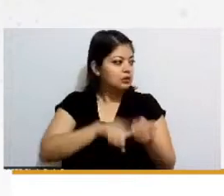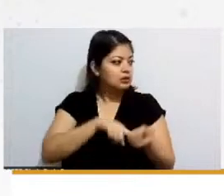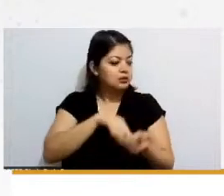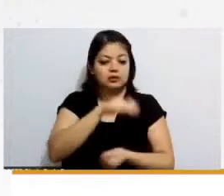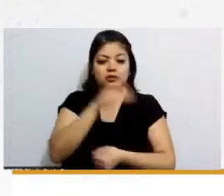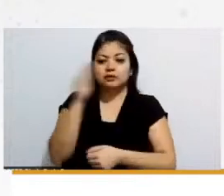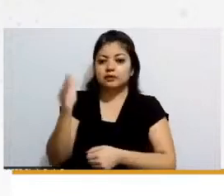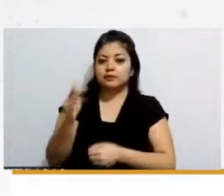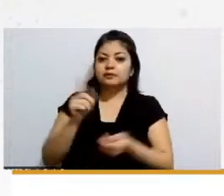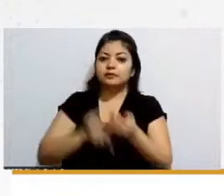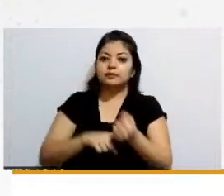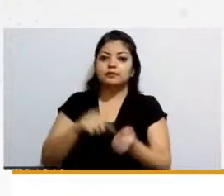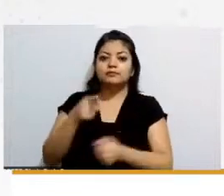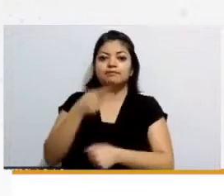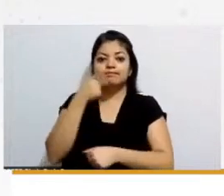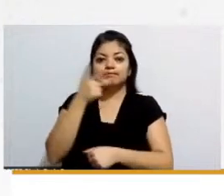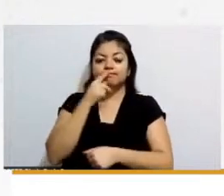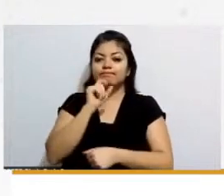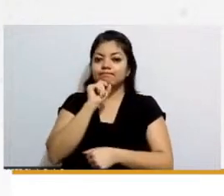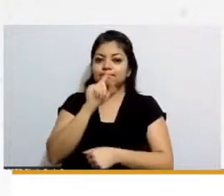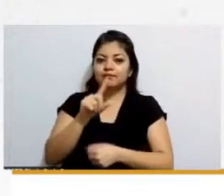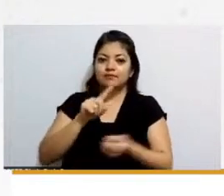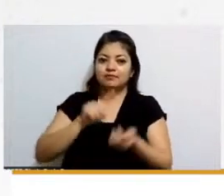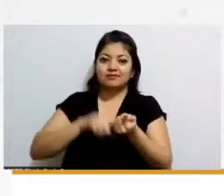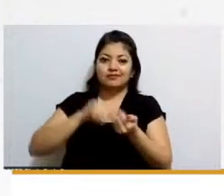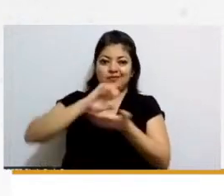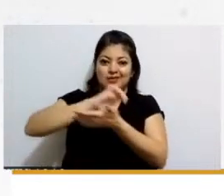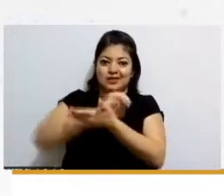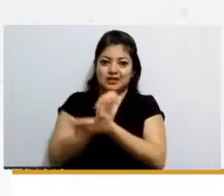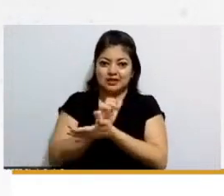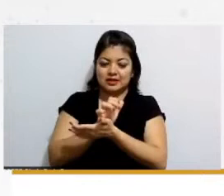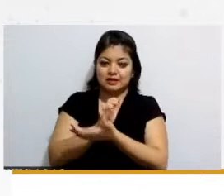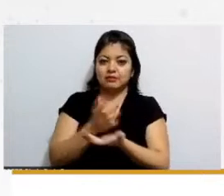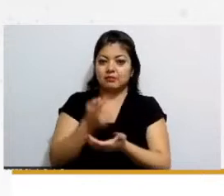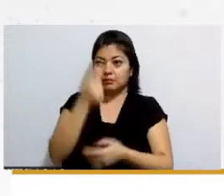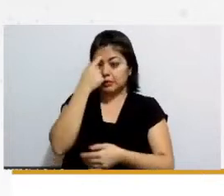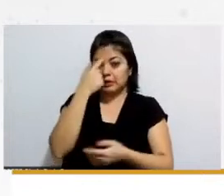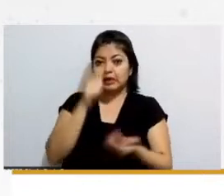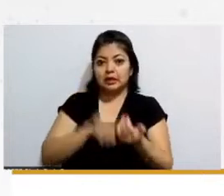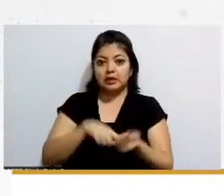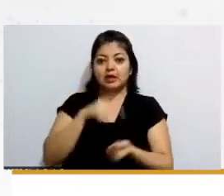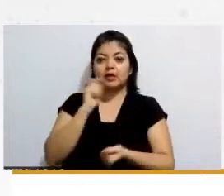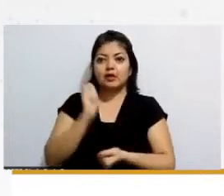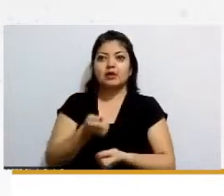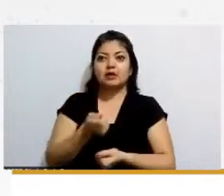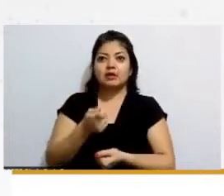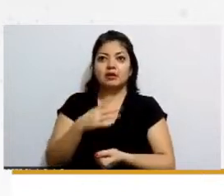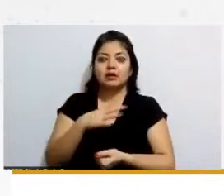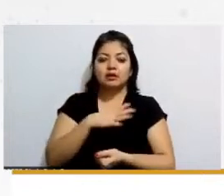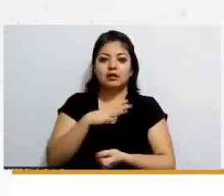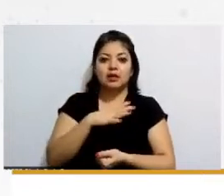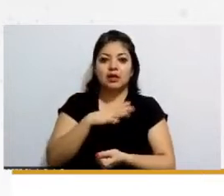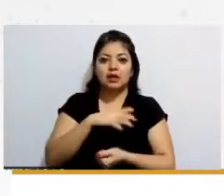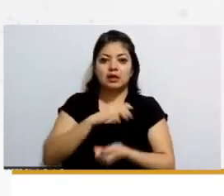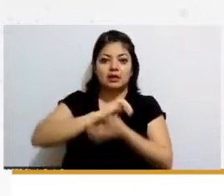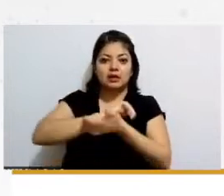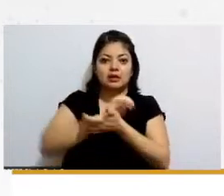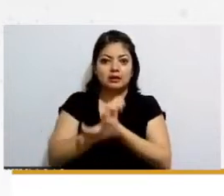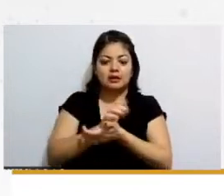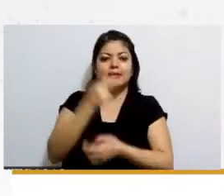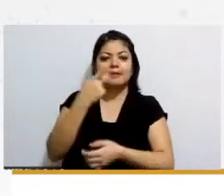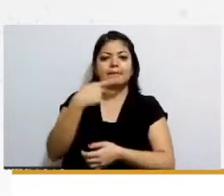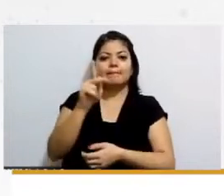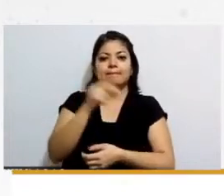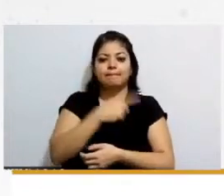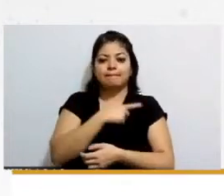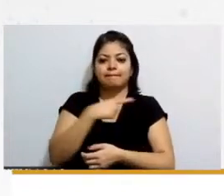Hablando del punto de la discriminación creo que que sí hay discriminación pero tenemos que cambiar